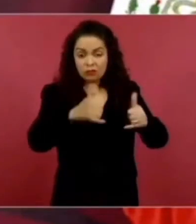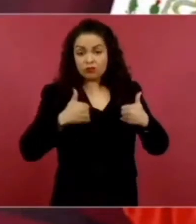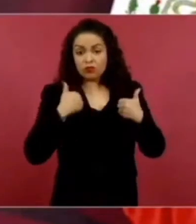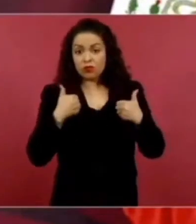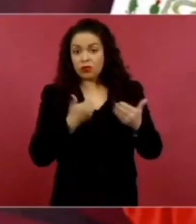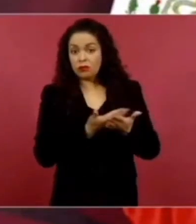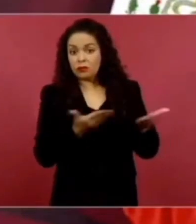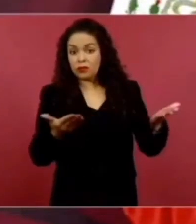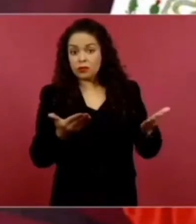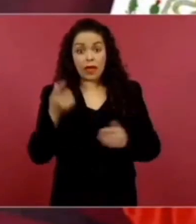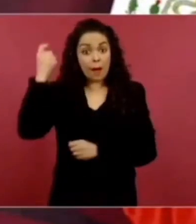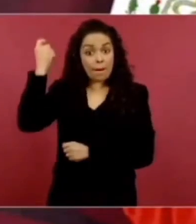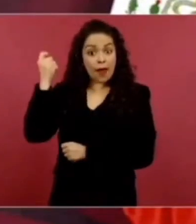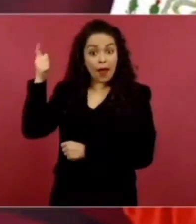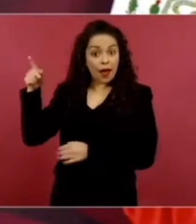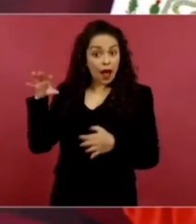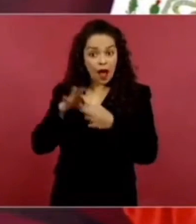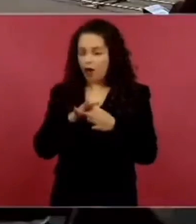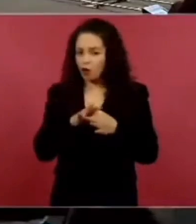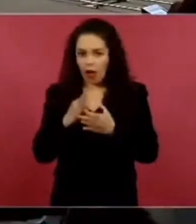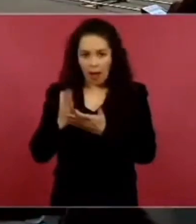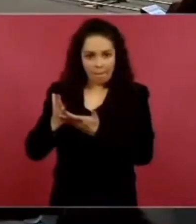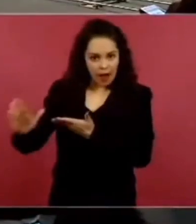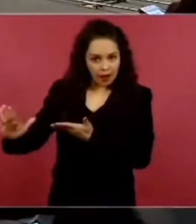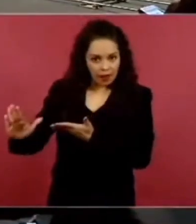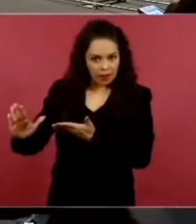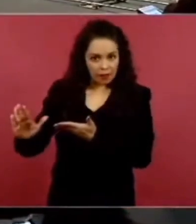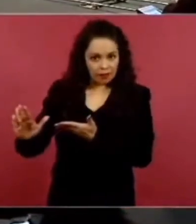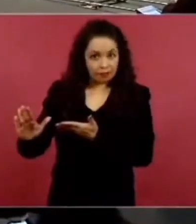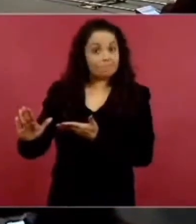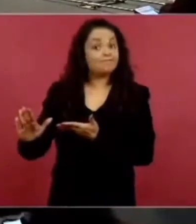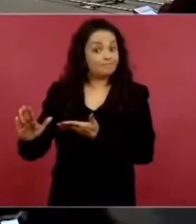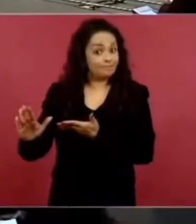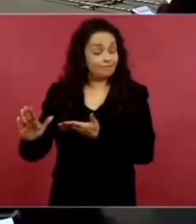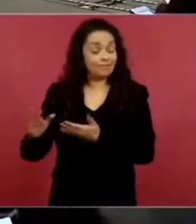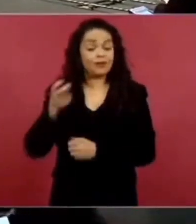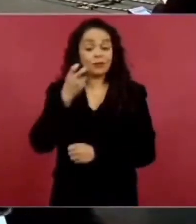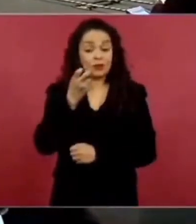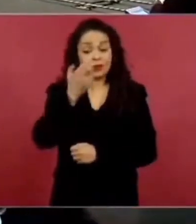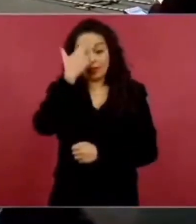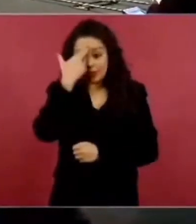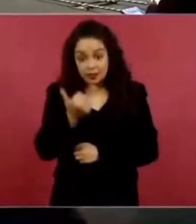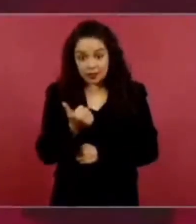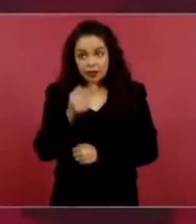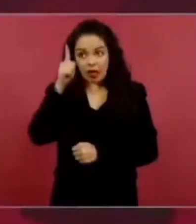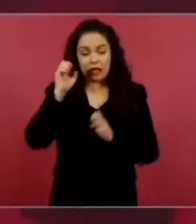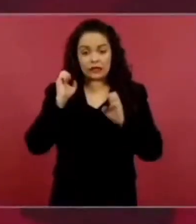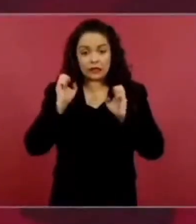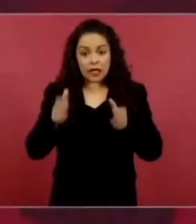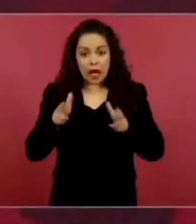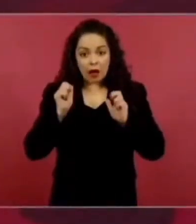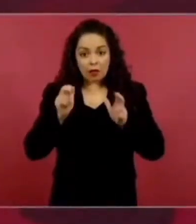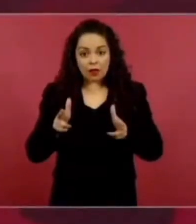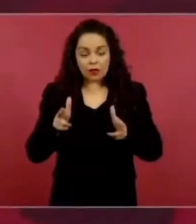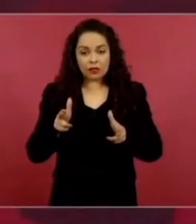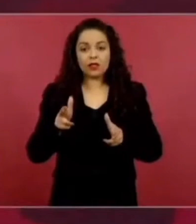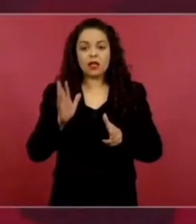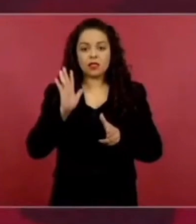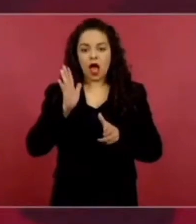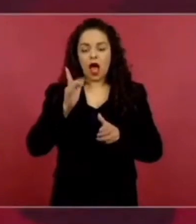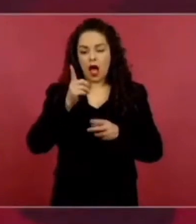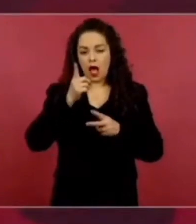Entonces, estamos atendiendo las causas. Por eso, hay una disminución de la pobreza en Chiapas, porque